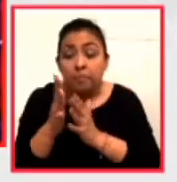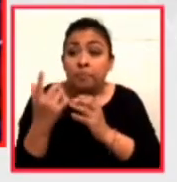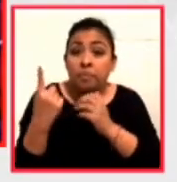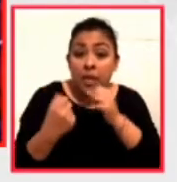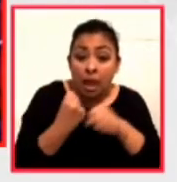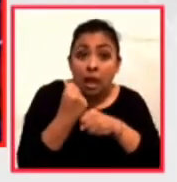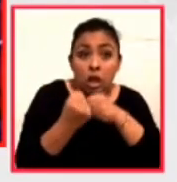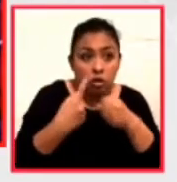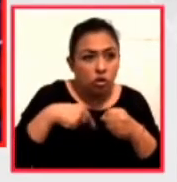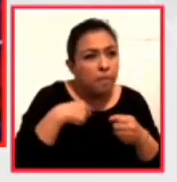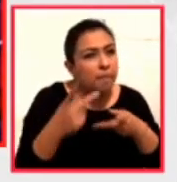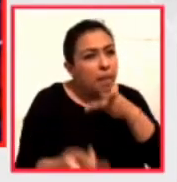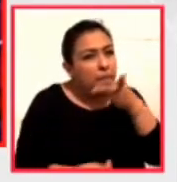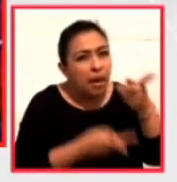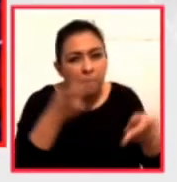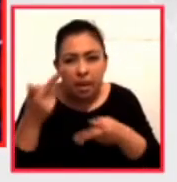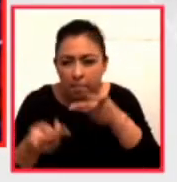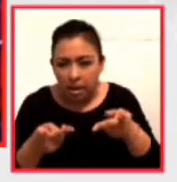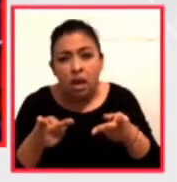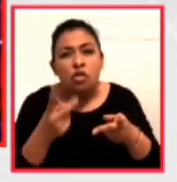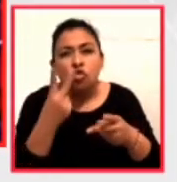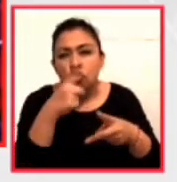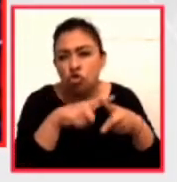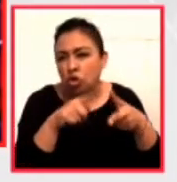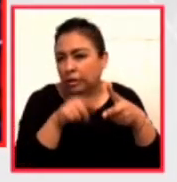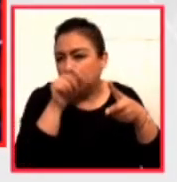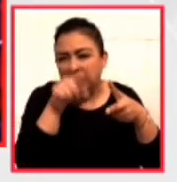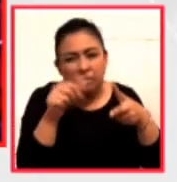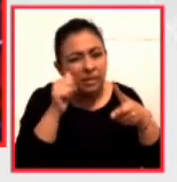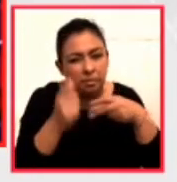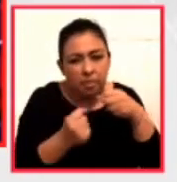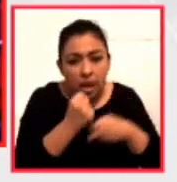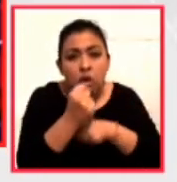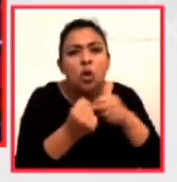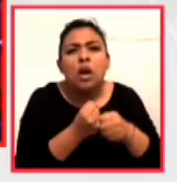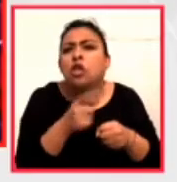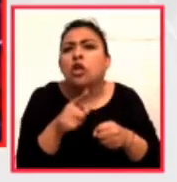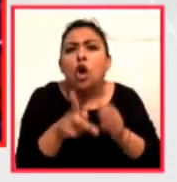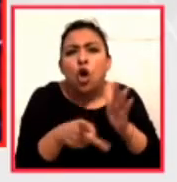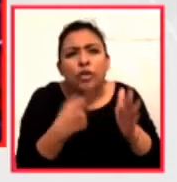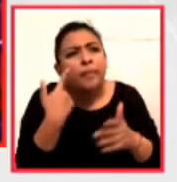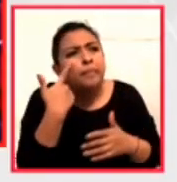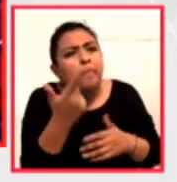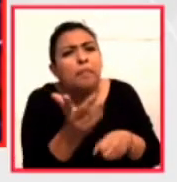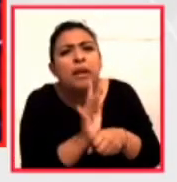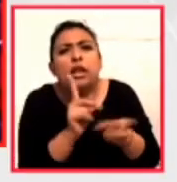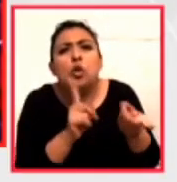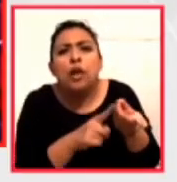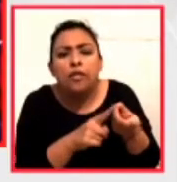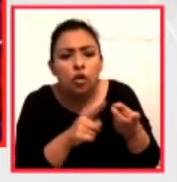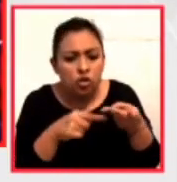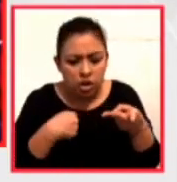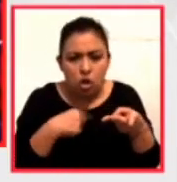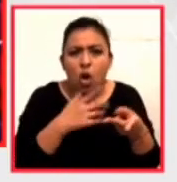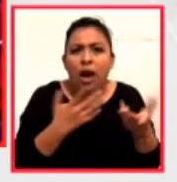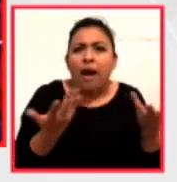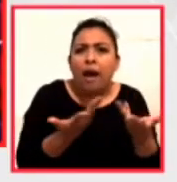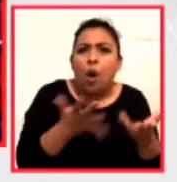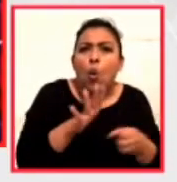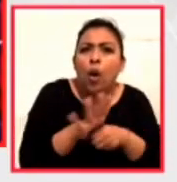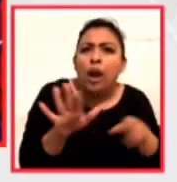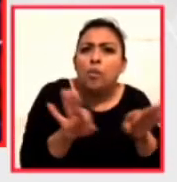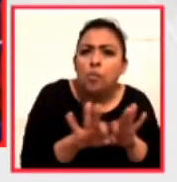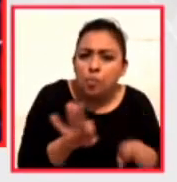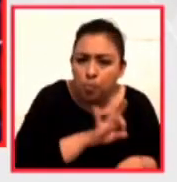cada año teníamos dos preguntas recurrentes y era, ¿en dónde puedo volver a ver la película y qué puedo hacer? Así es que con esta